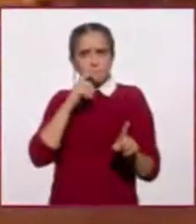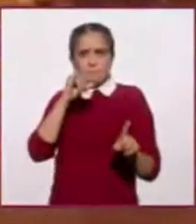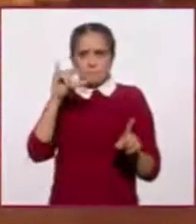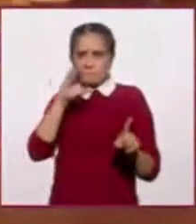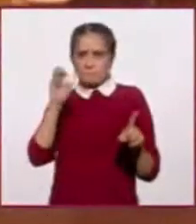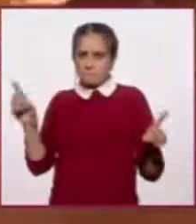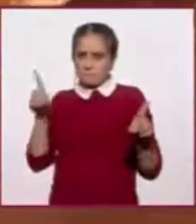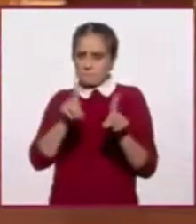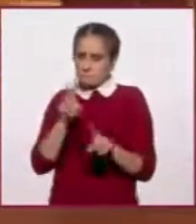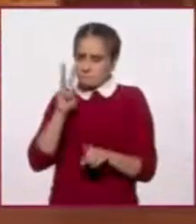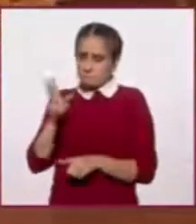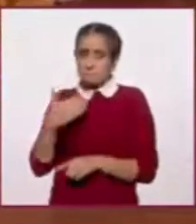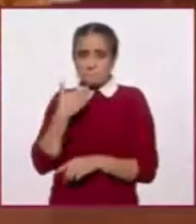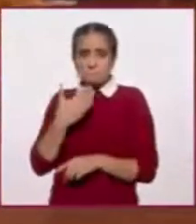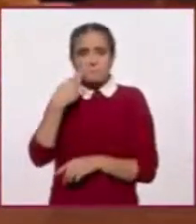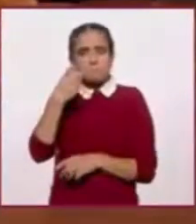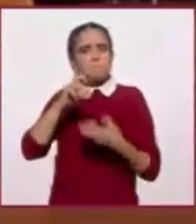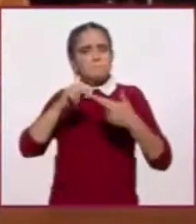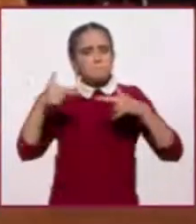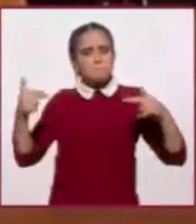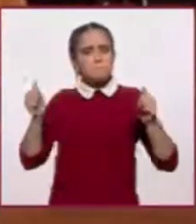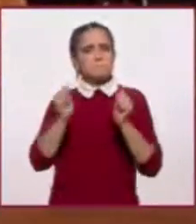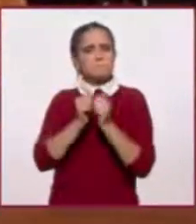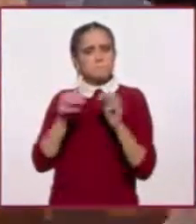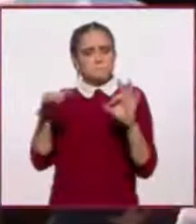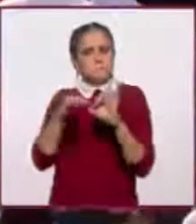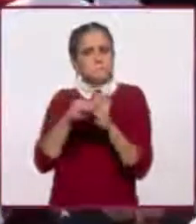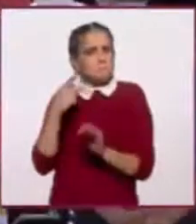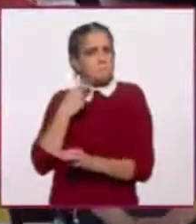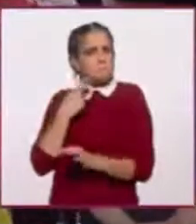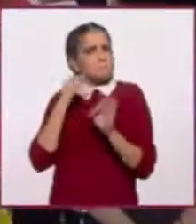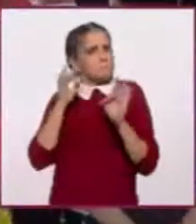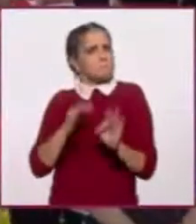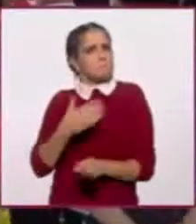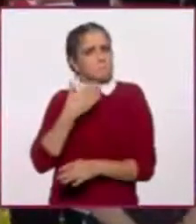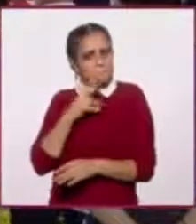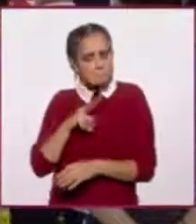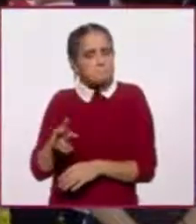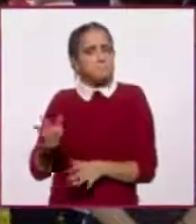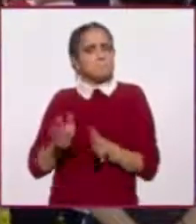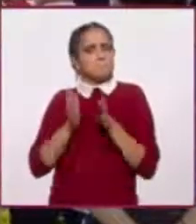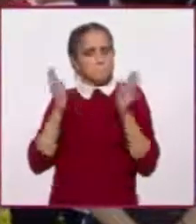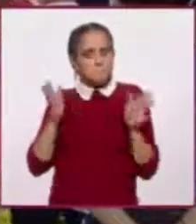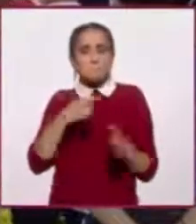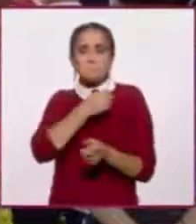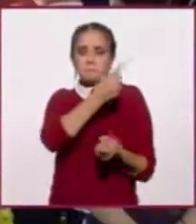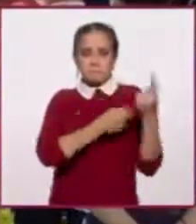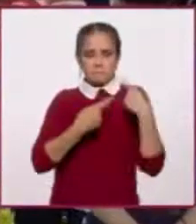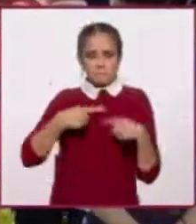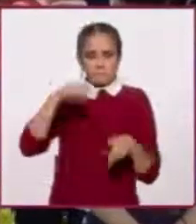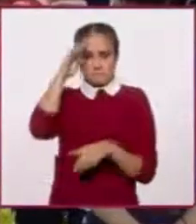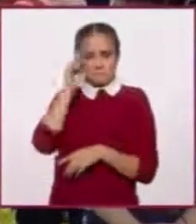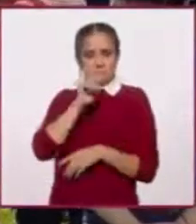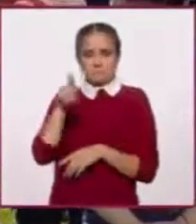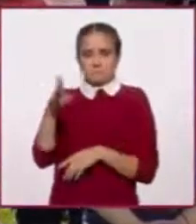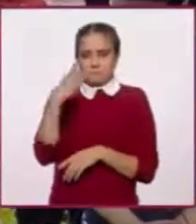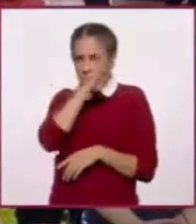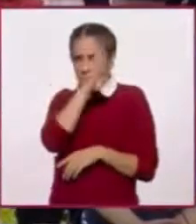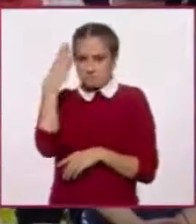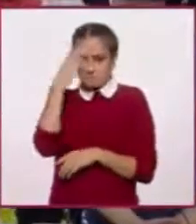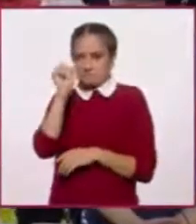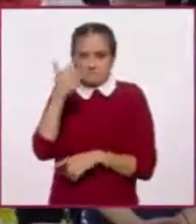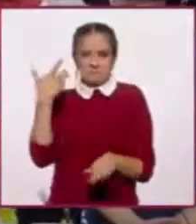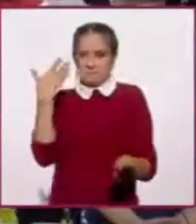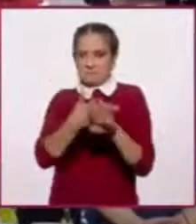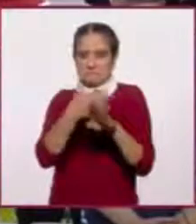una, eh, visita mucho más diplomática de lo que se esperaba, de, eh, no ha, no ha terminado, pero, eh, creo que